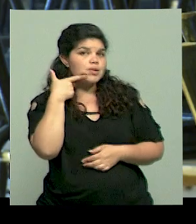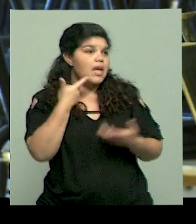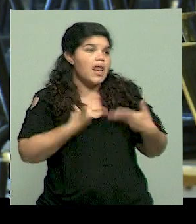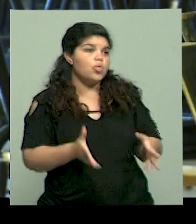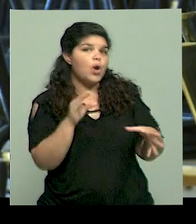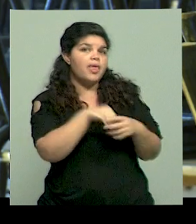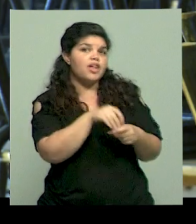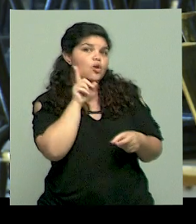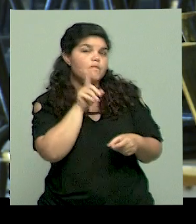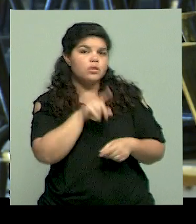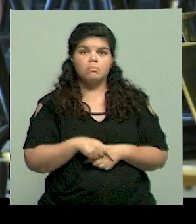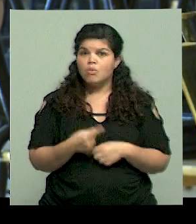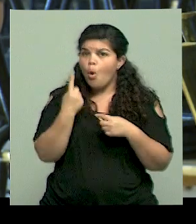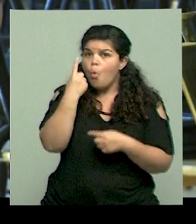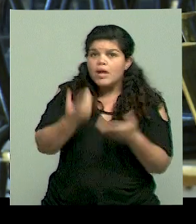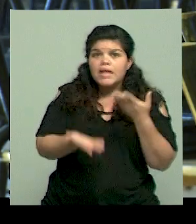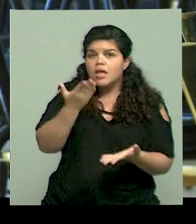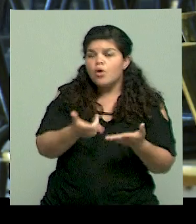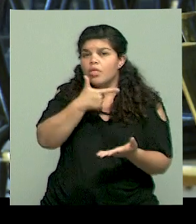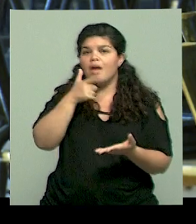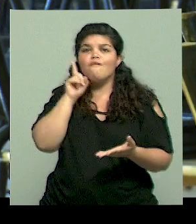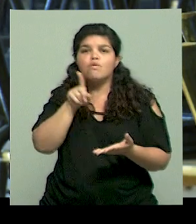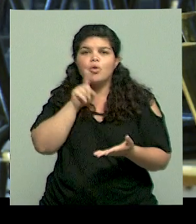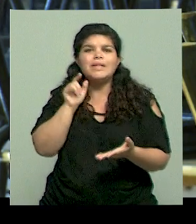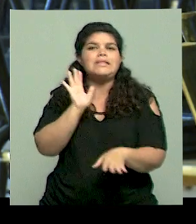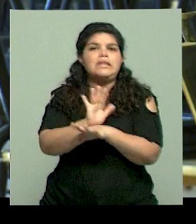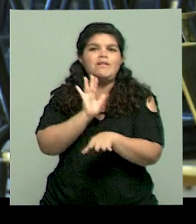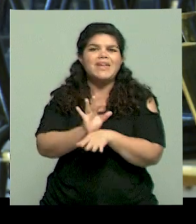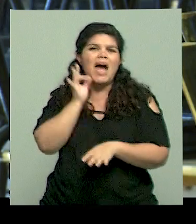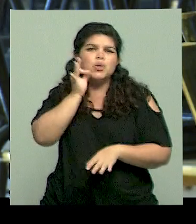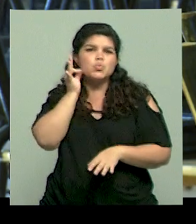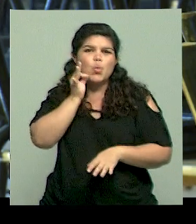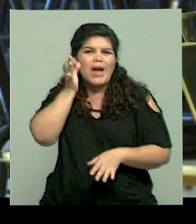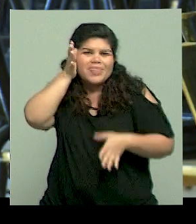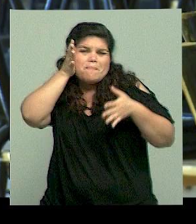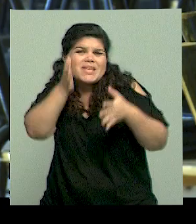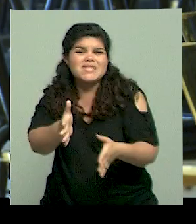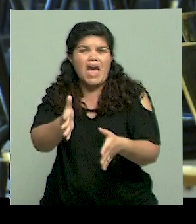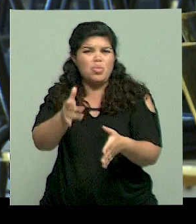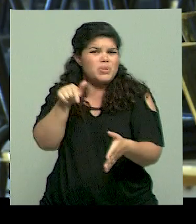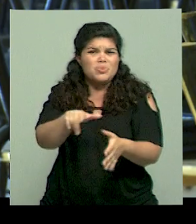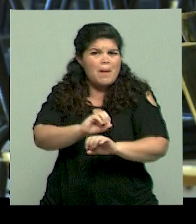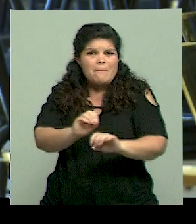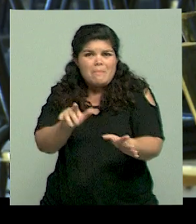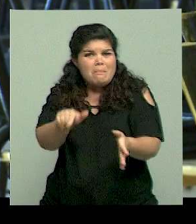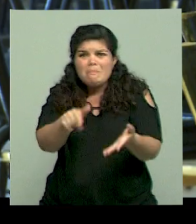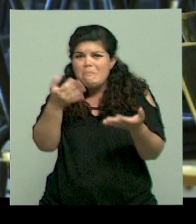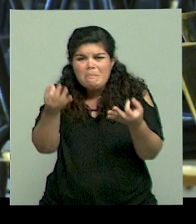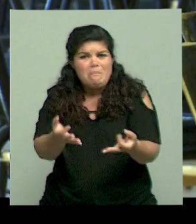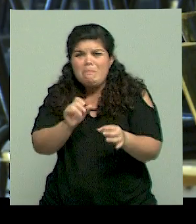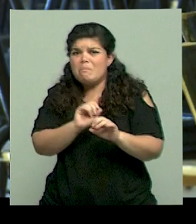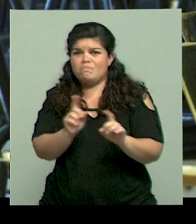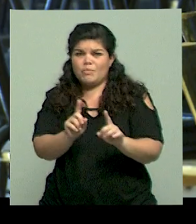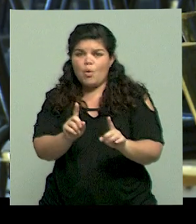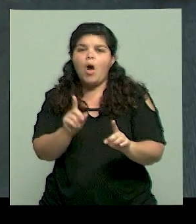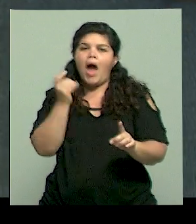Pero es un kilo de fruta. Tiene un montón de azúcar. No es mala. Y tiene el agregado de la vitamina, la fibra, todo lo